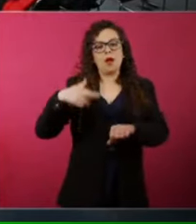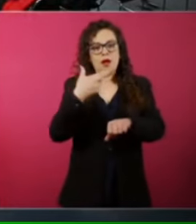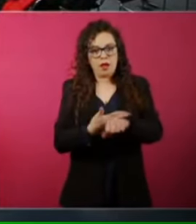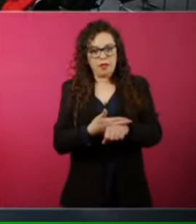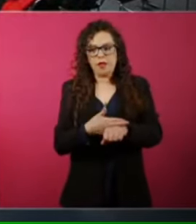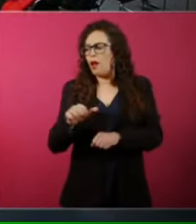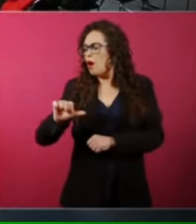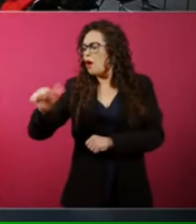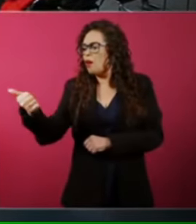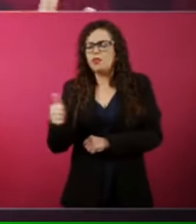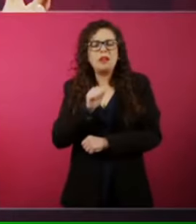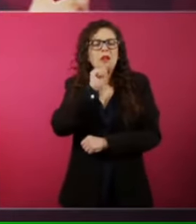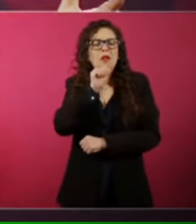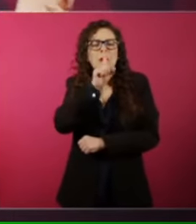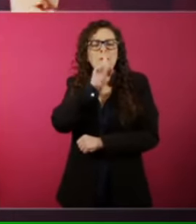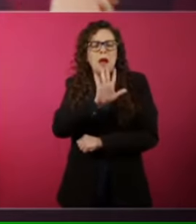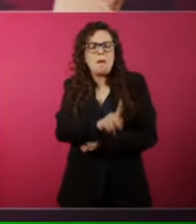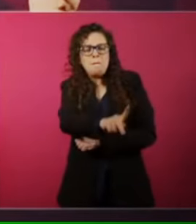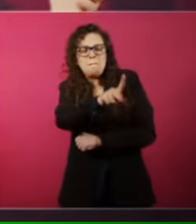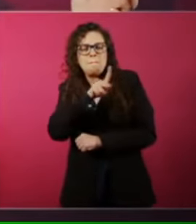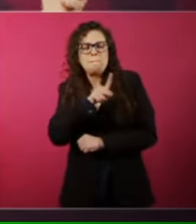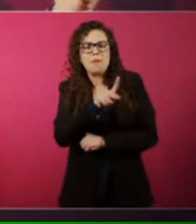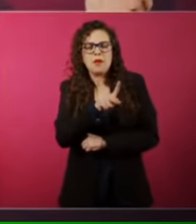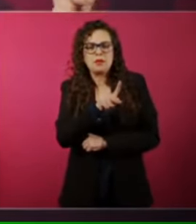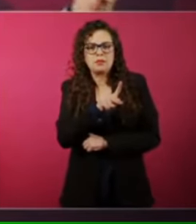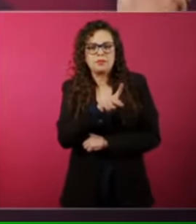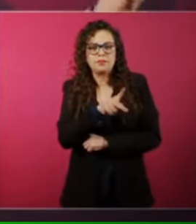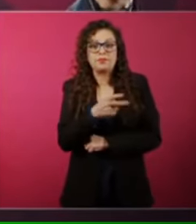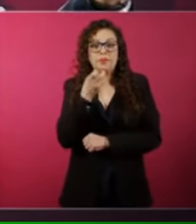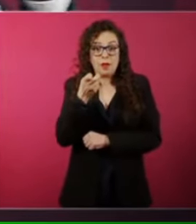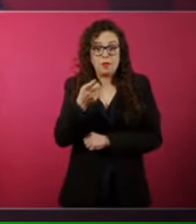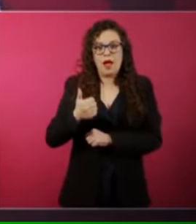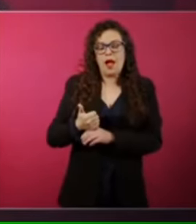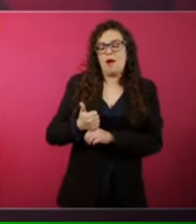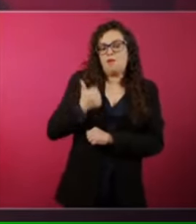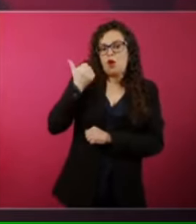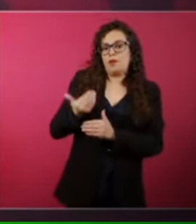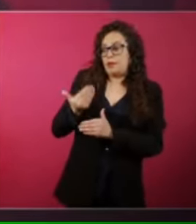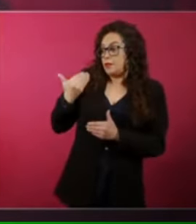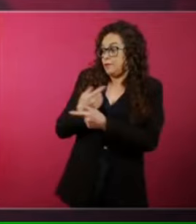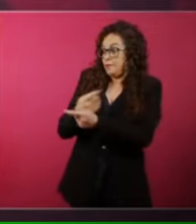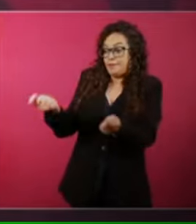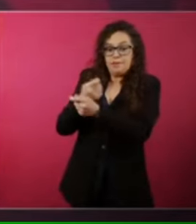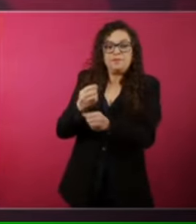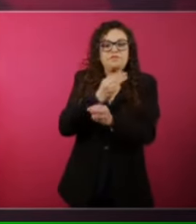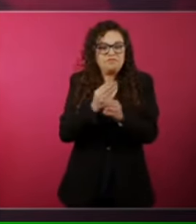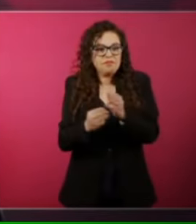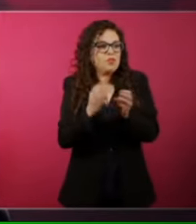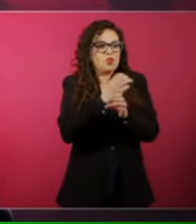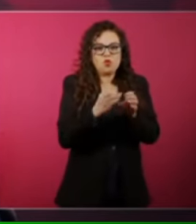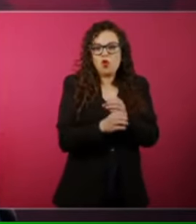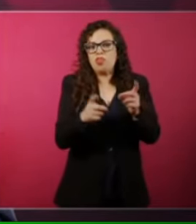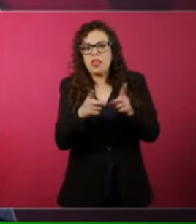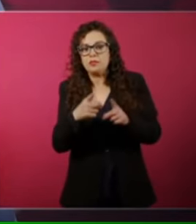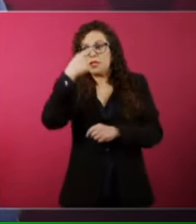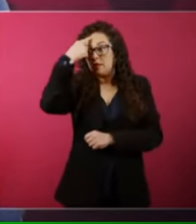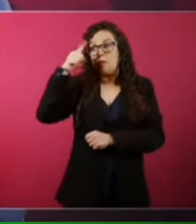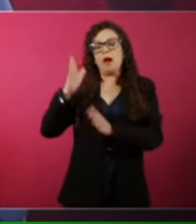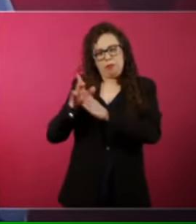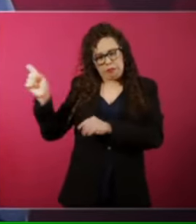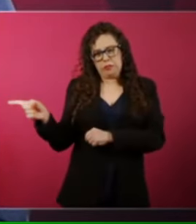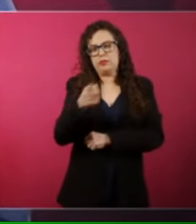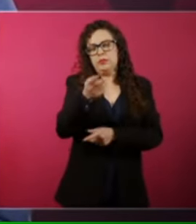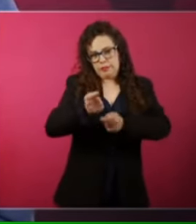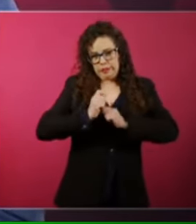y entonces repartían materiales repartían despensas para llevar a la gente a votar una encuesta no